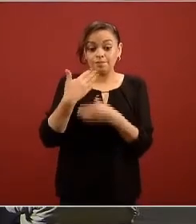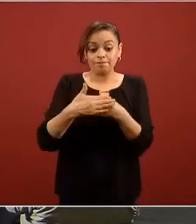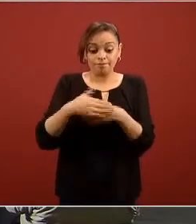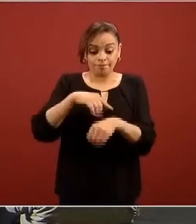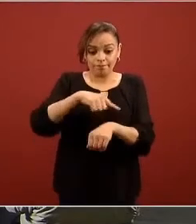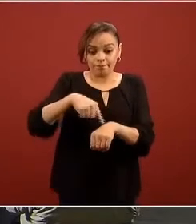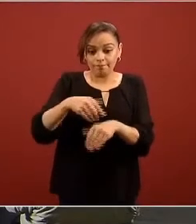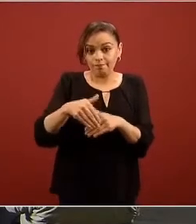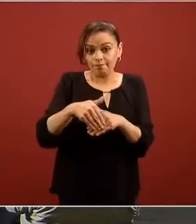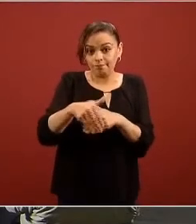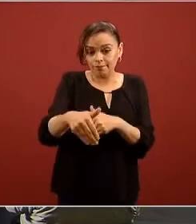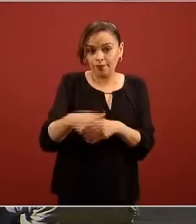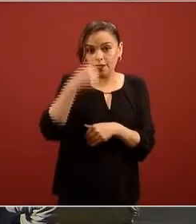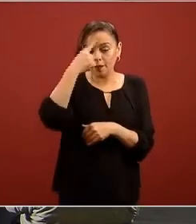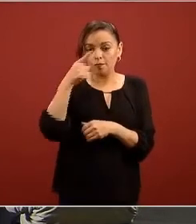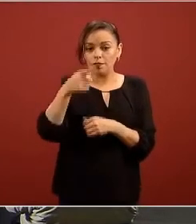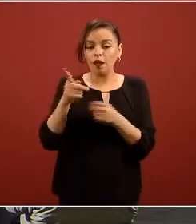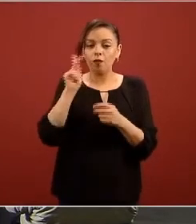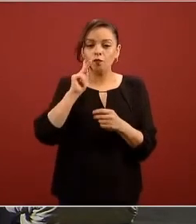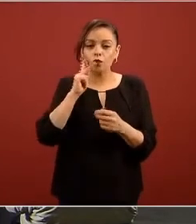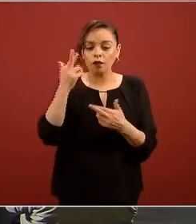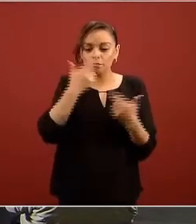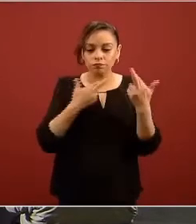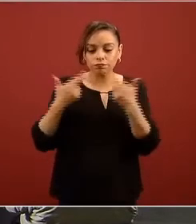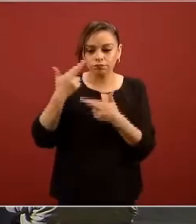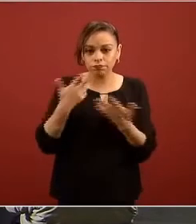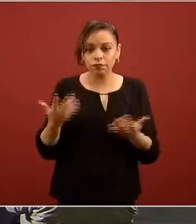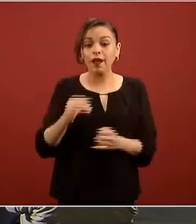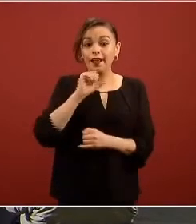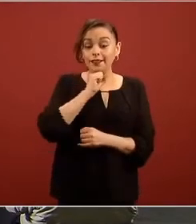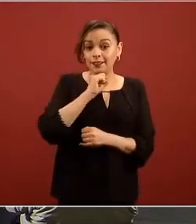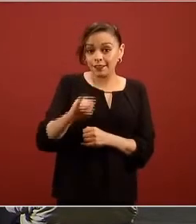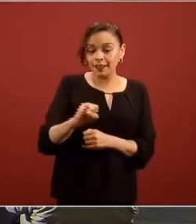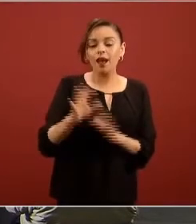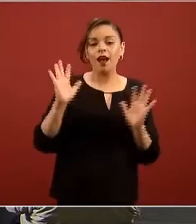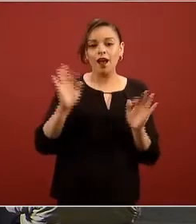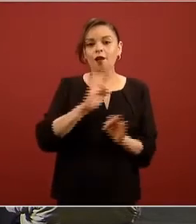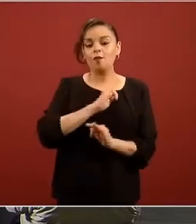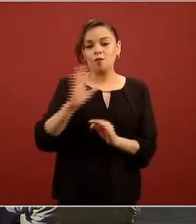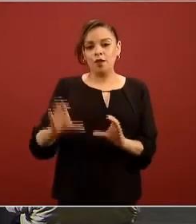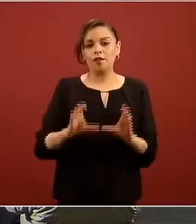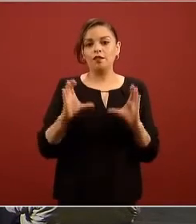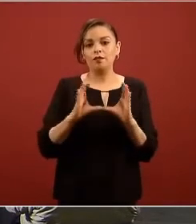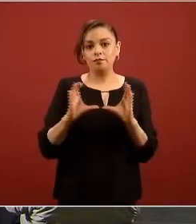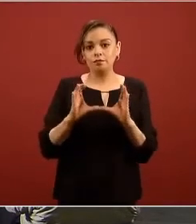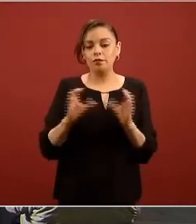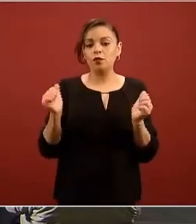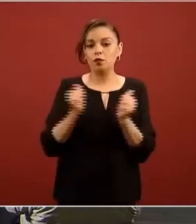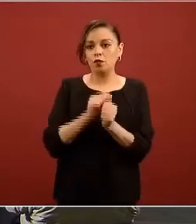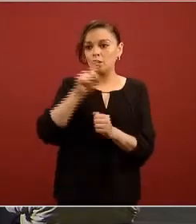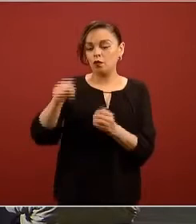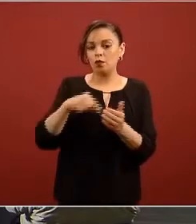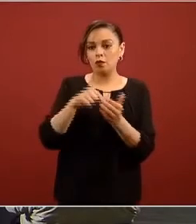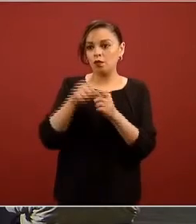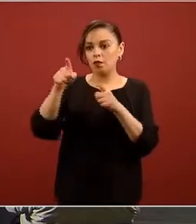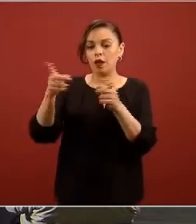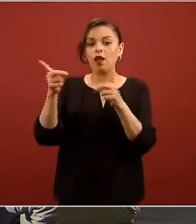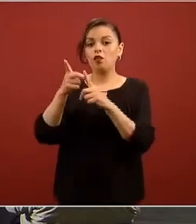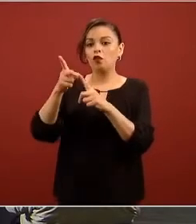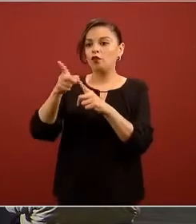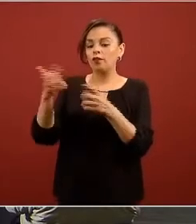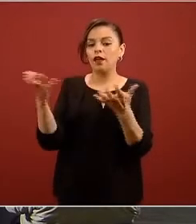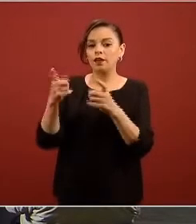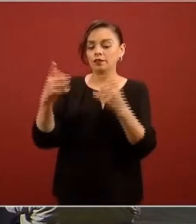sometido las pruebas biológicas también la certificación también de la planta de ensamblaje de COFEPRIS en este caso